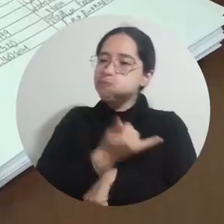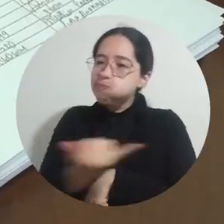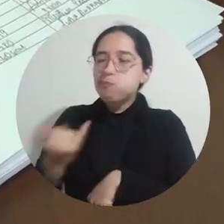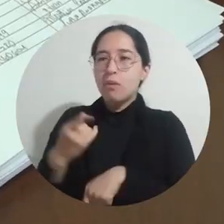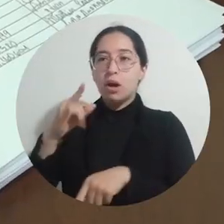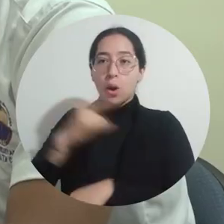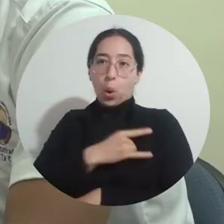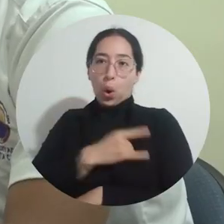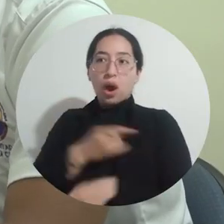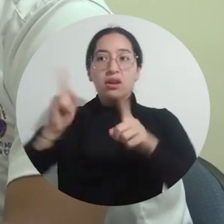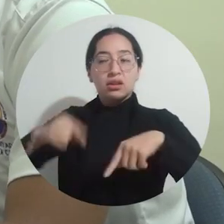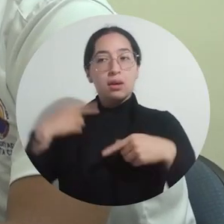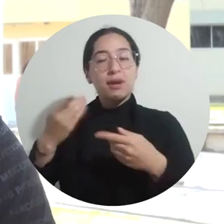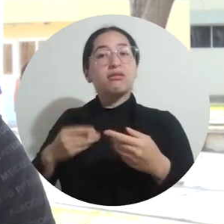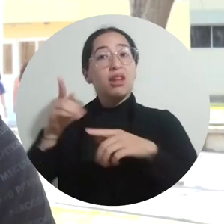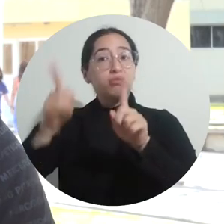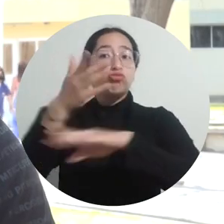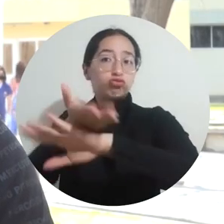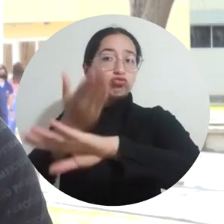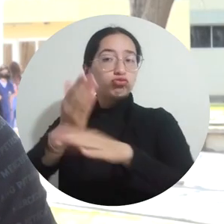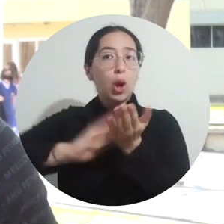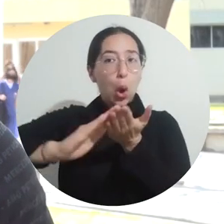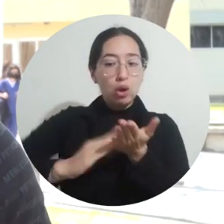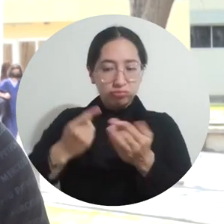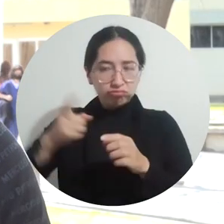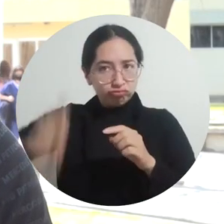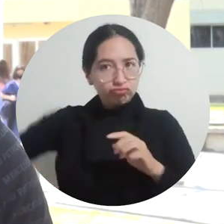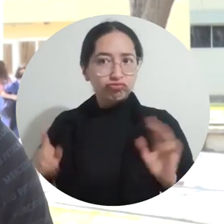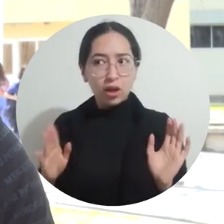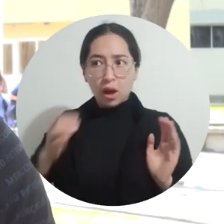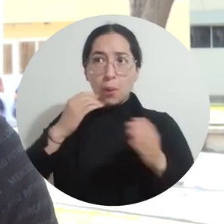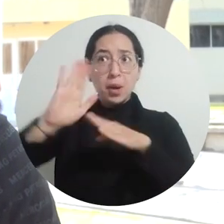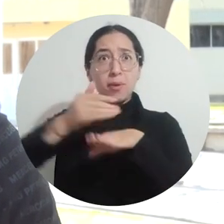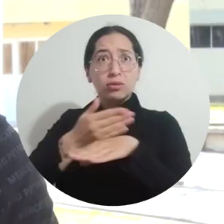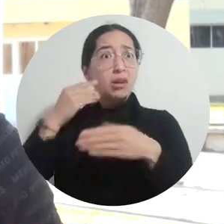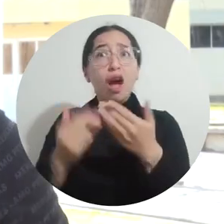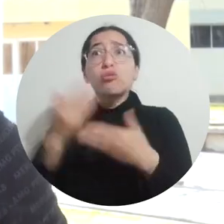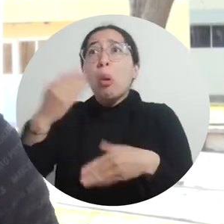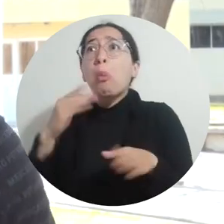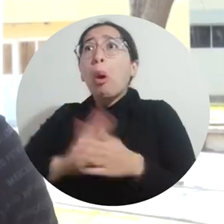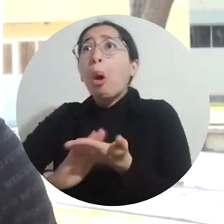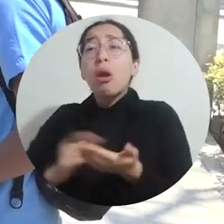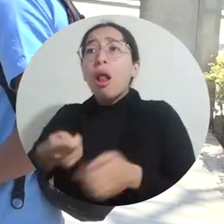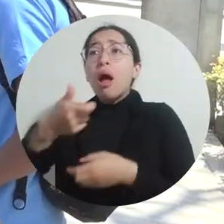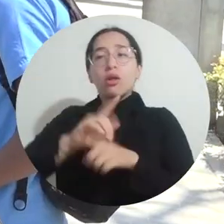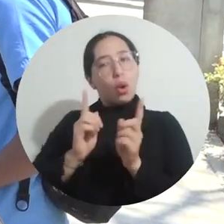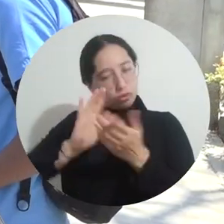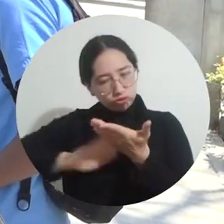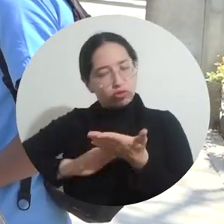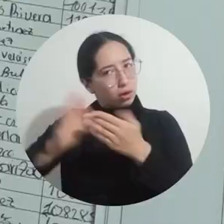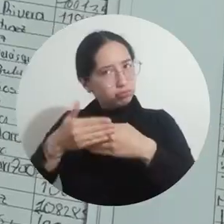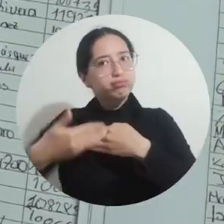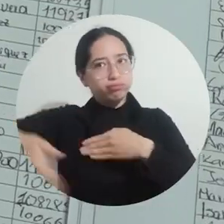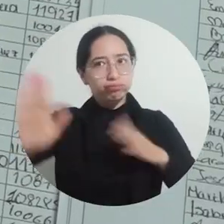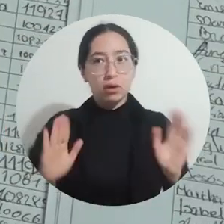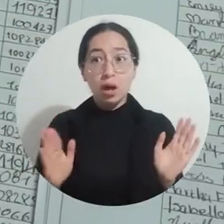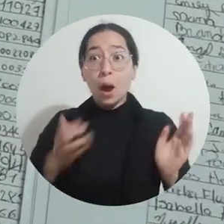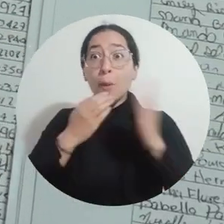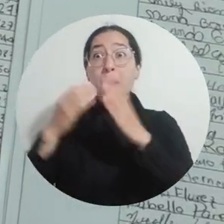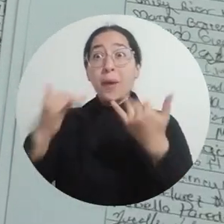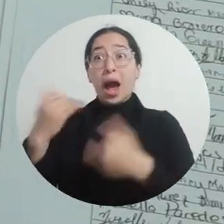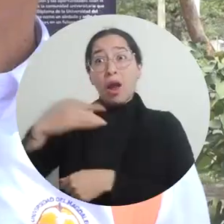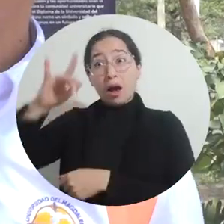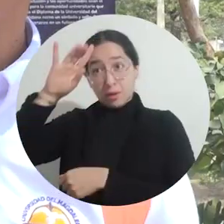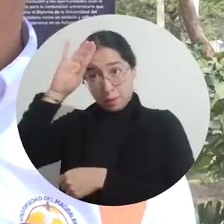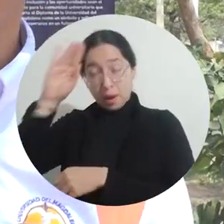Y segundo, como tema más importante aún, es realizar mesas de trabajo para buscar una solución definitiva, digamos que a largo plazo. Nosotros tenemos